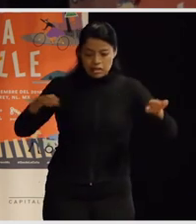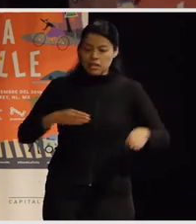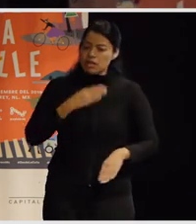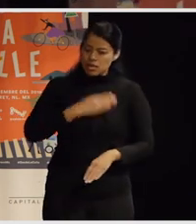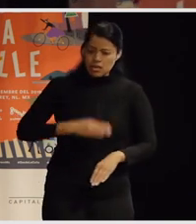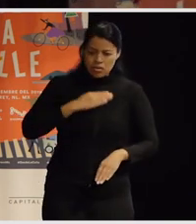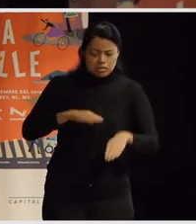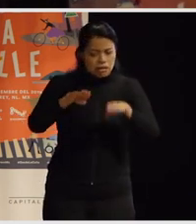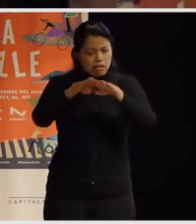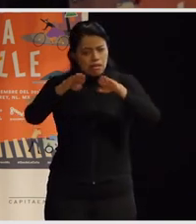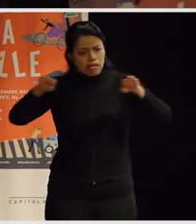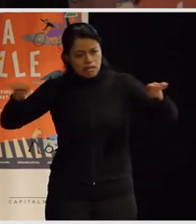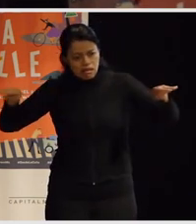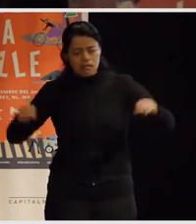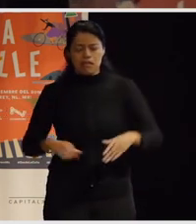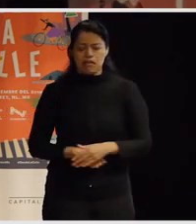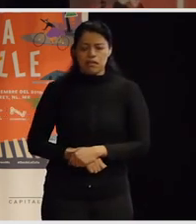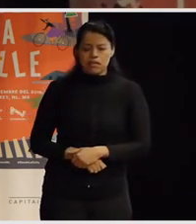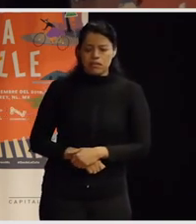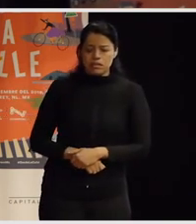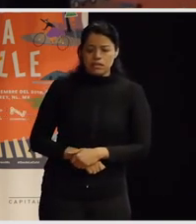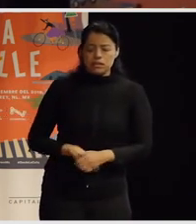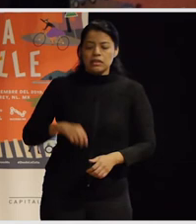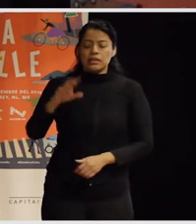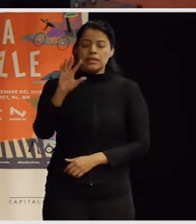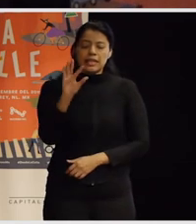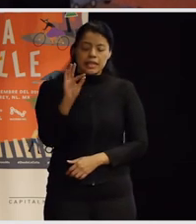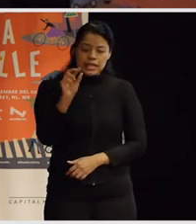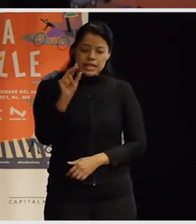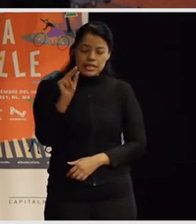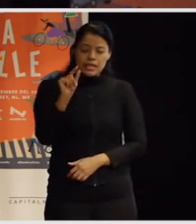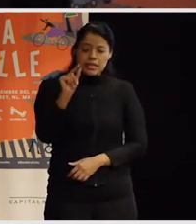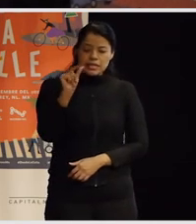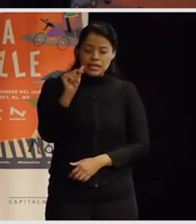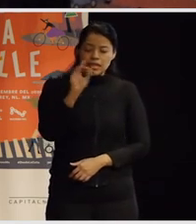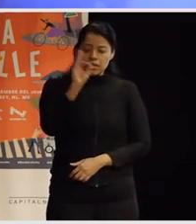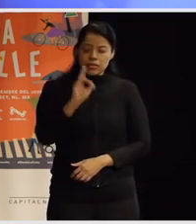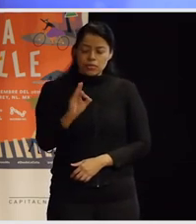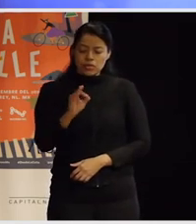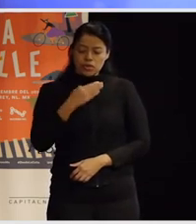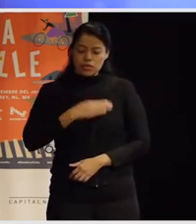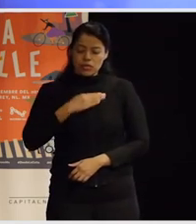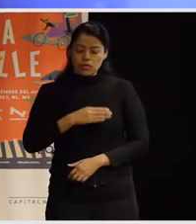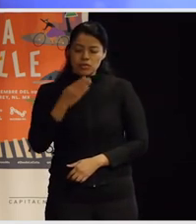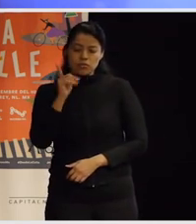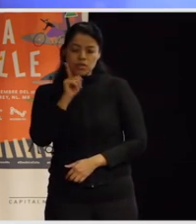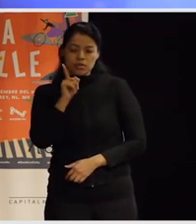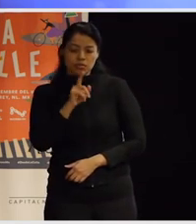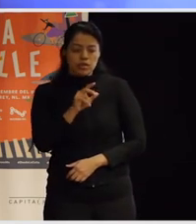hablar del 70% del espacio son para mujeres y el 30% para hombres Muchas